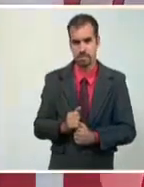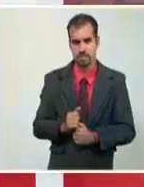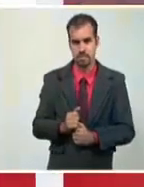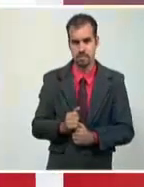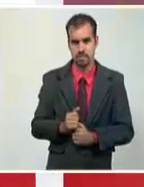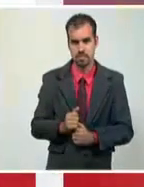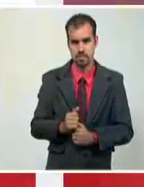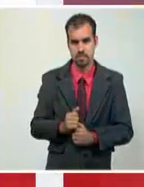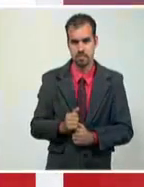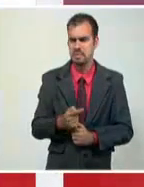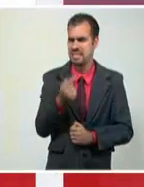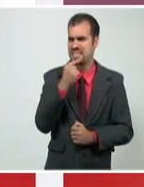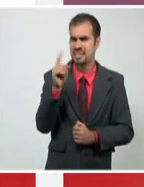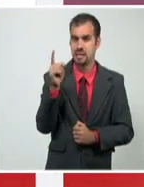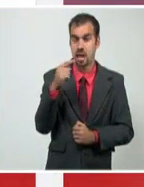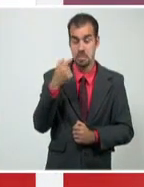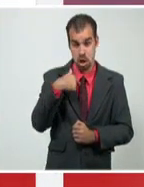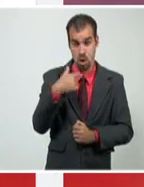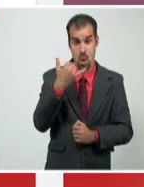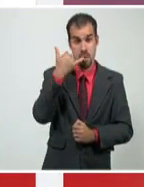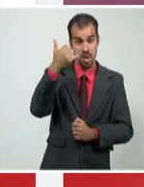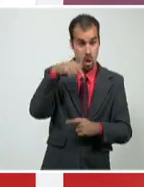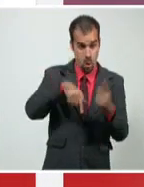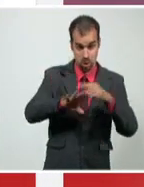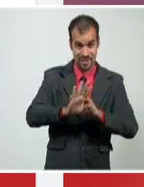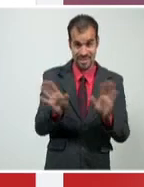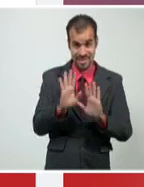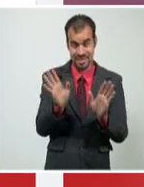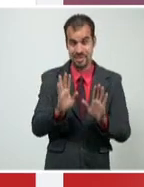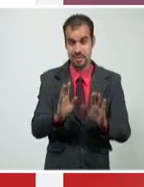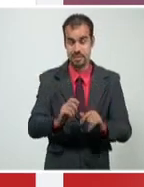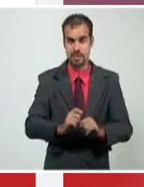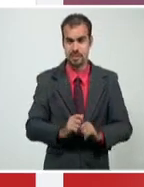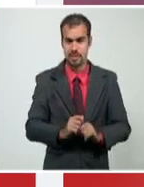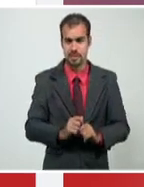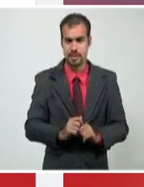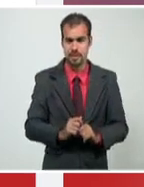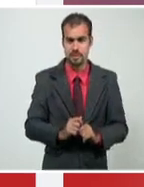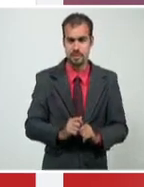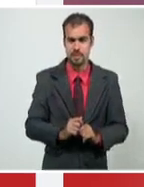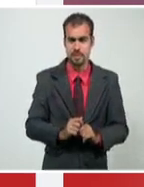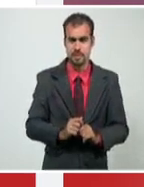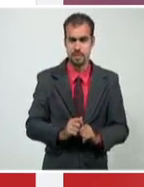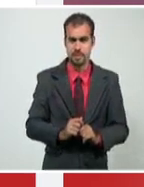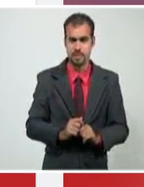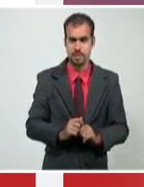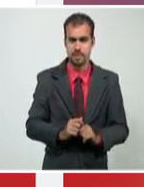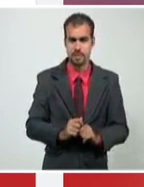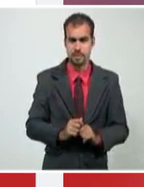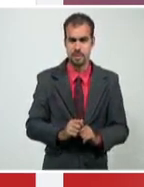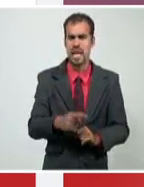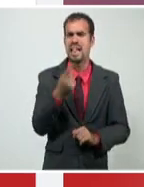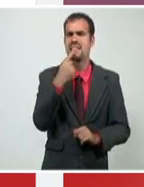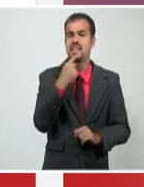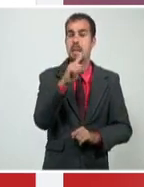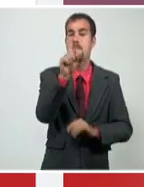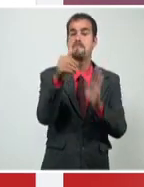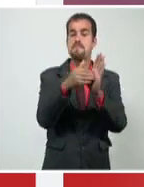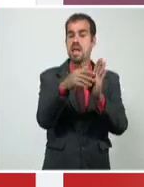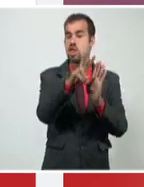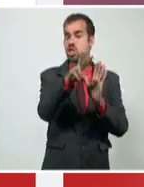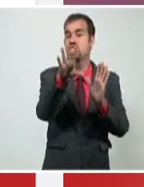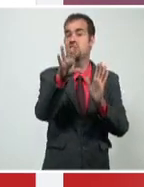acabo de hablar con él hoy y me dice que las 1.255 firmas son